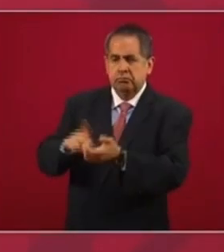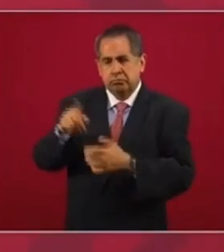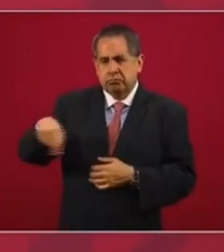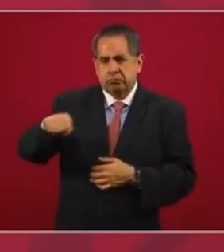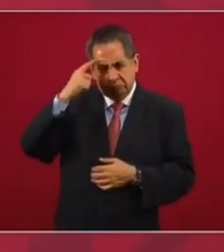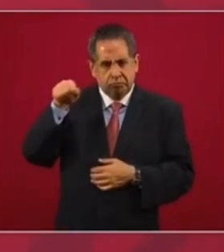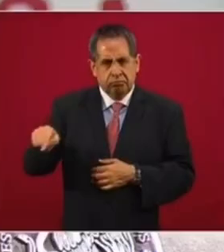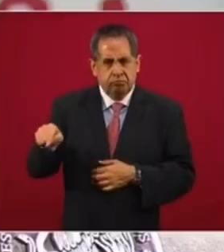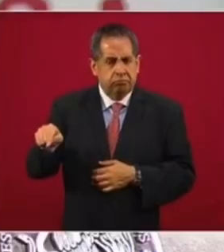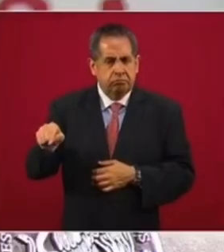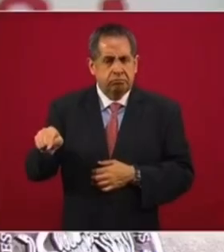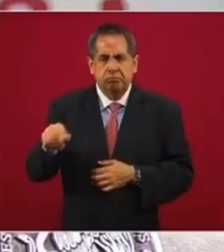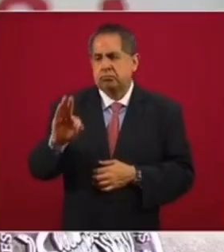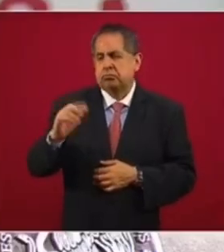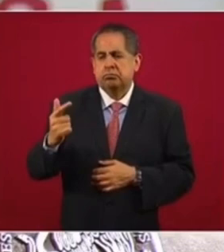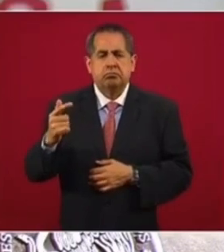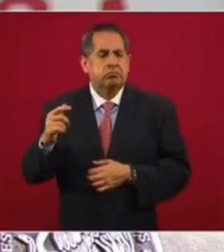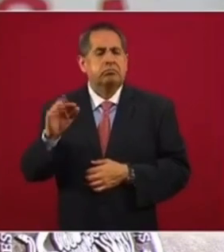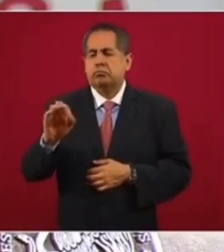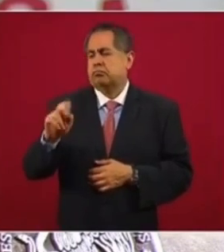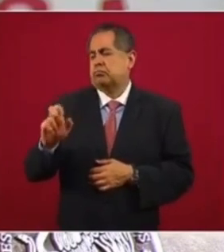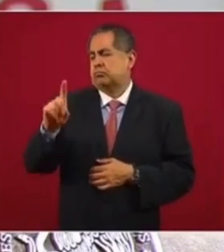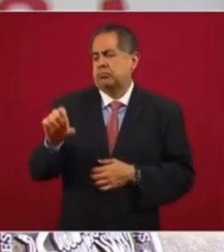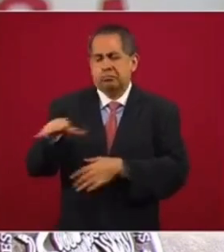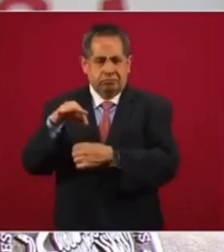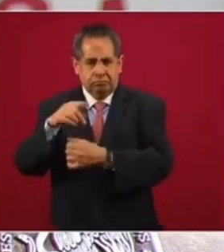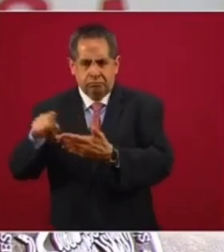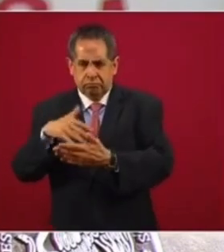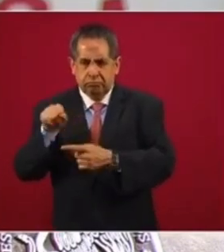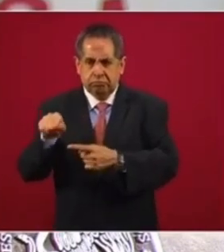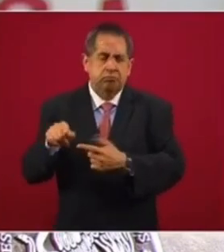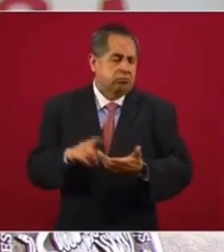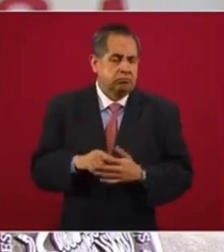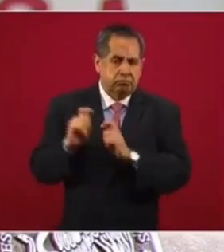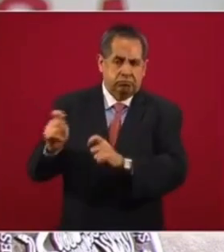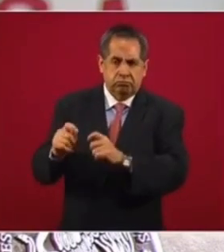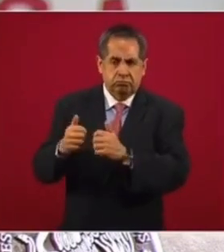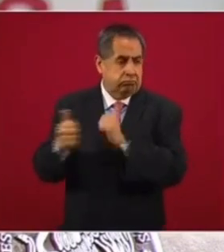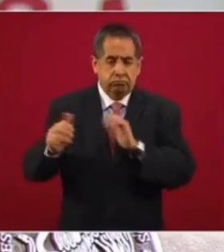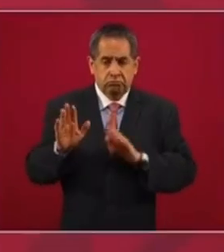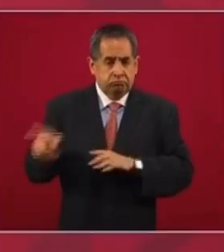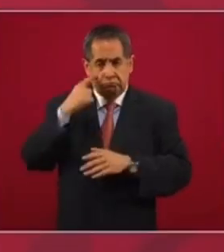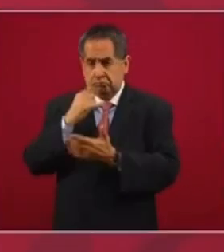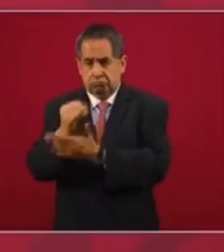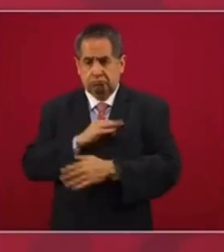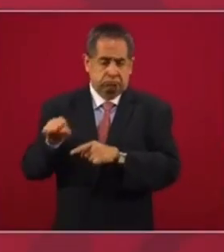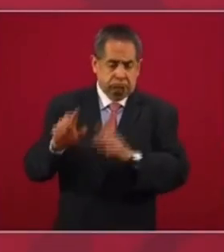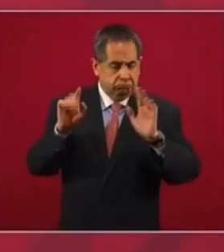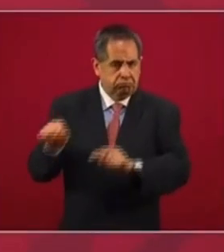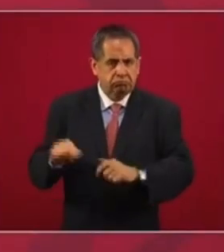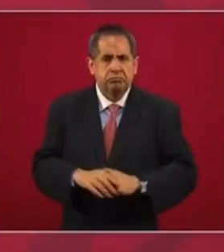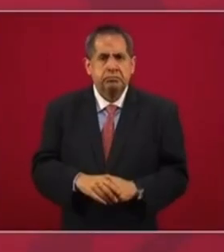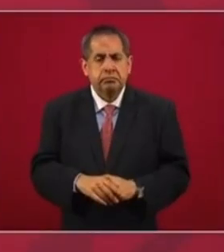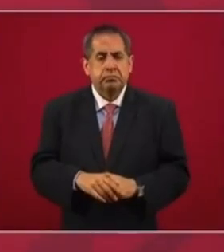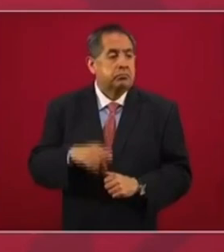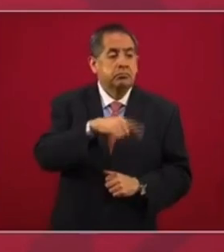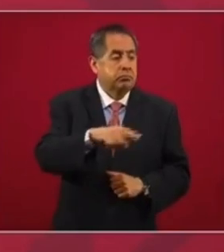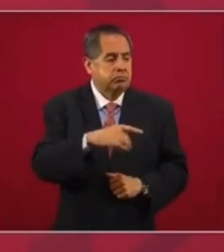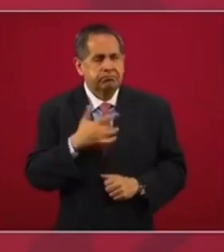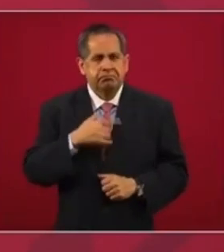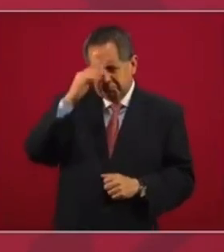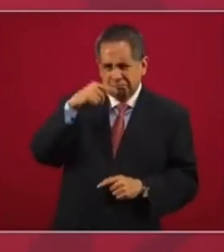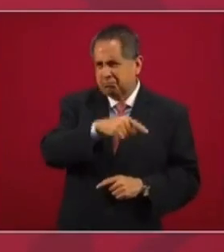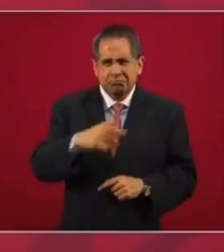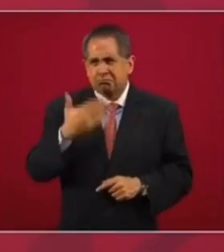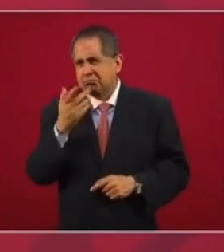a la Fiscalía de Delitos Electorales, que es autónoma la Fiscalía. Que quien sienta que